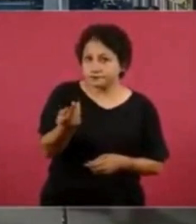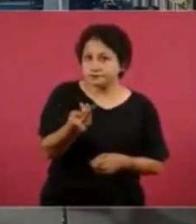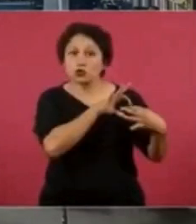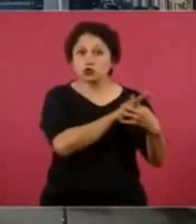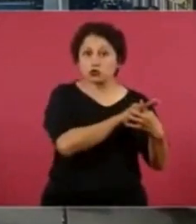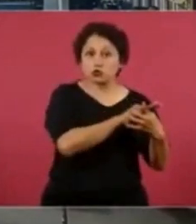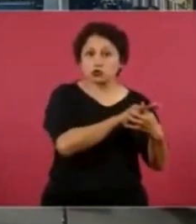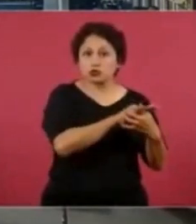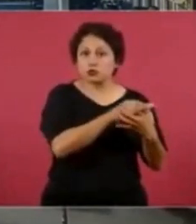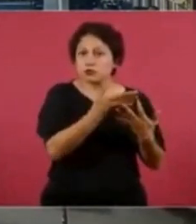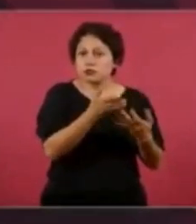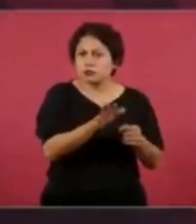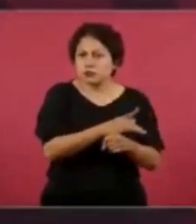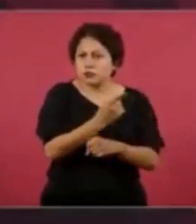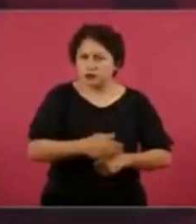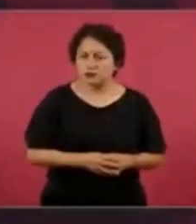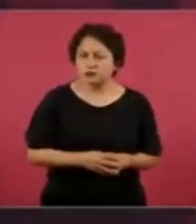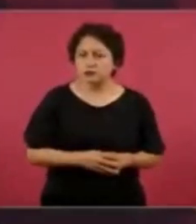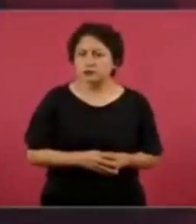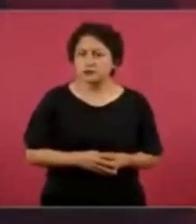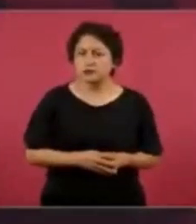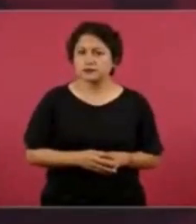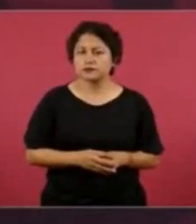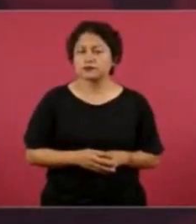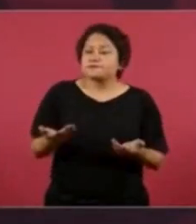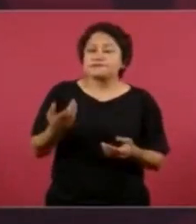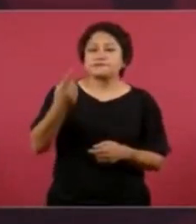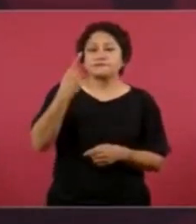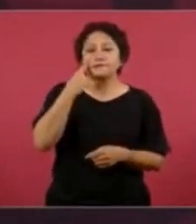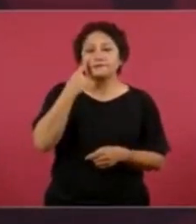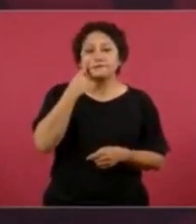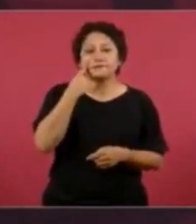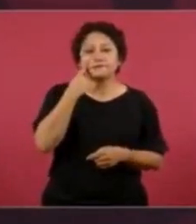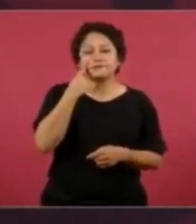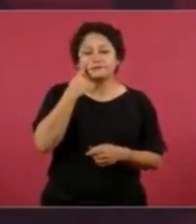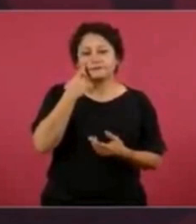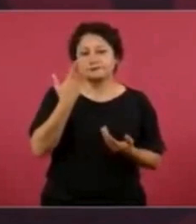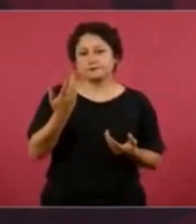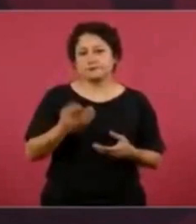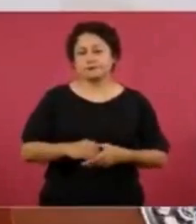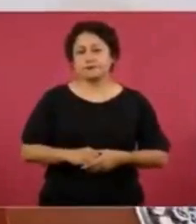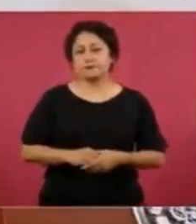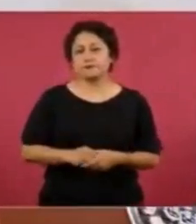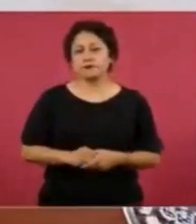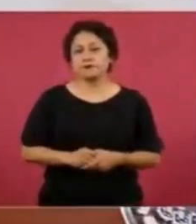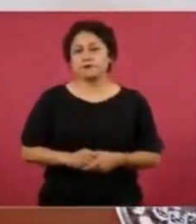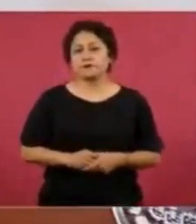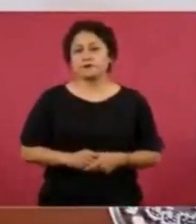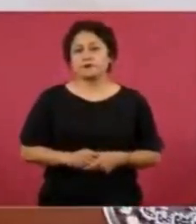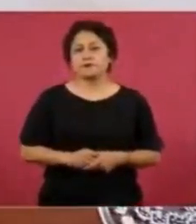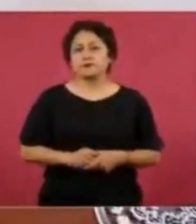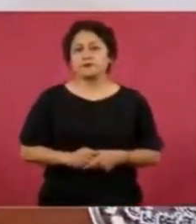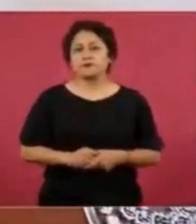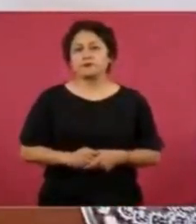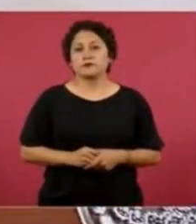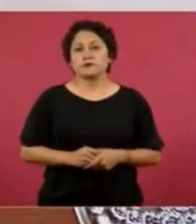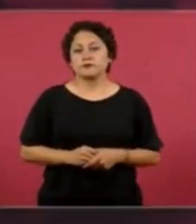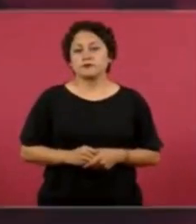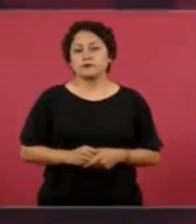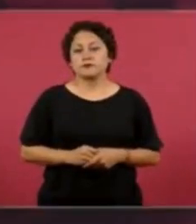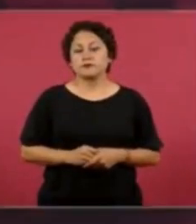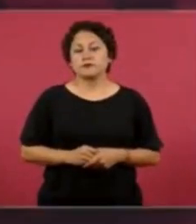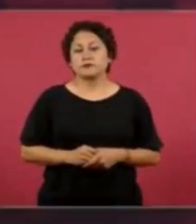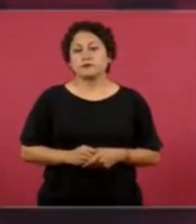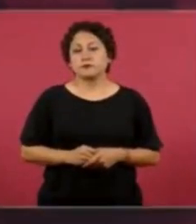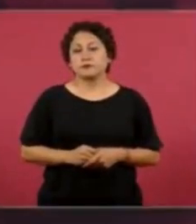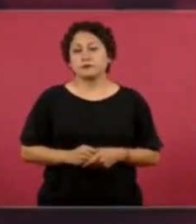reforzando así la postura del país frente a presiones internacionales. En materia económica, el presidente se mostró optimista al